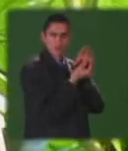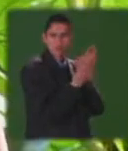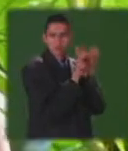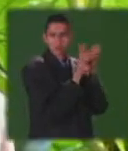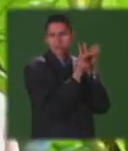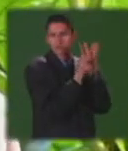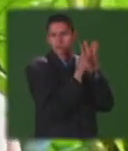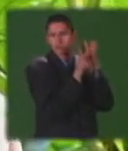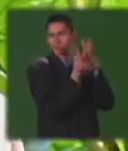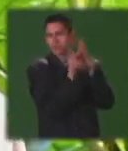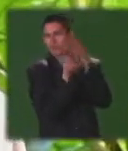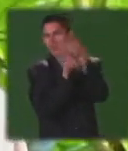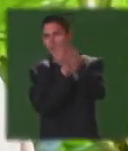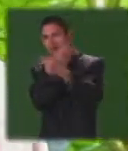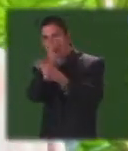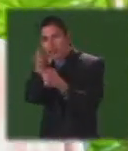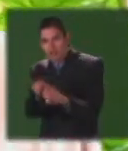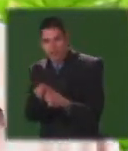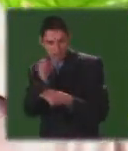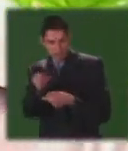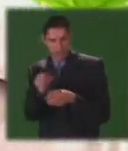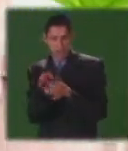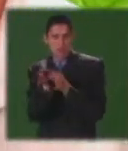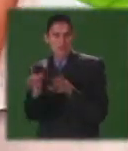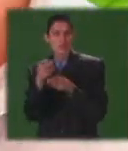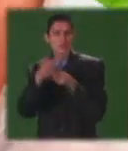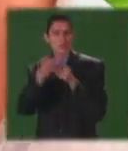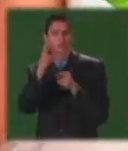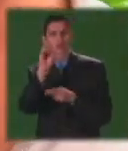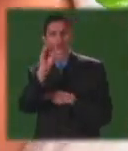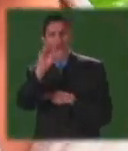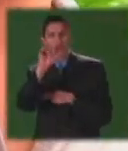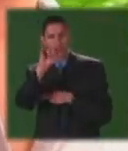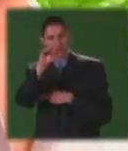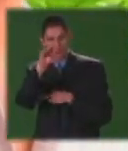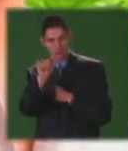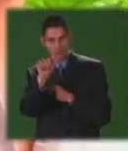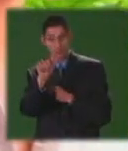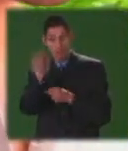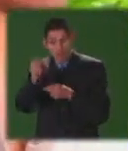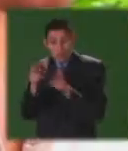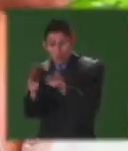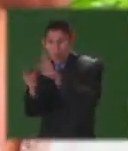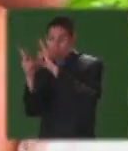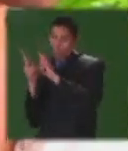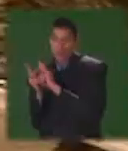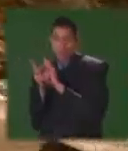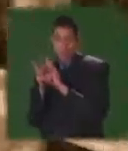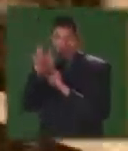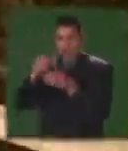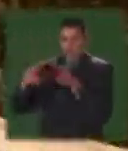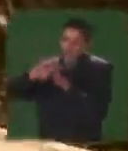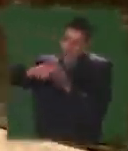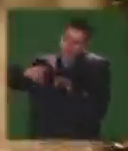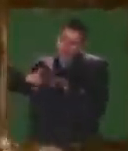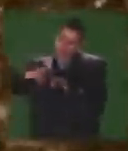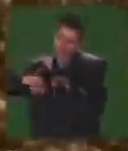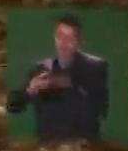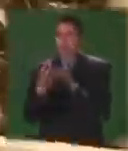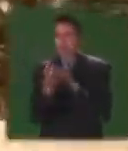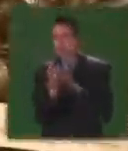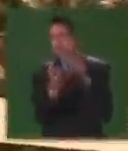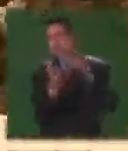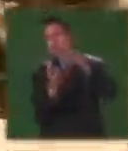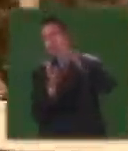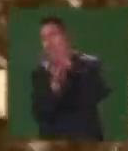ingresados todos los enfermos, traídos desde Bogotá y dejados en la estación de Tocaima. De ahí, en el puente de los